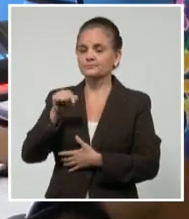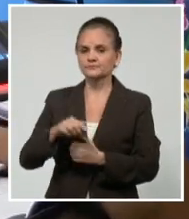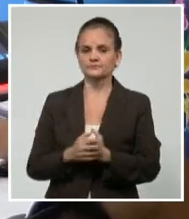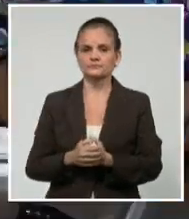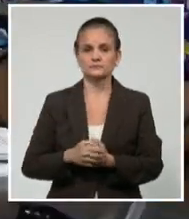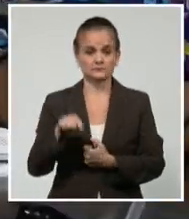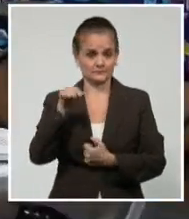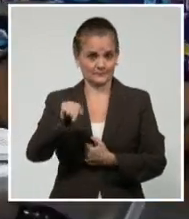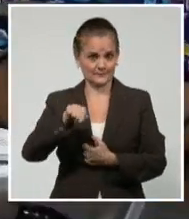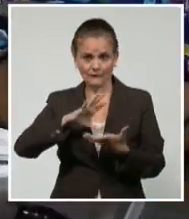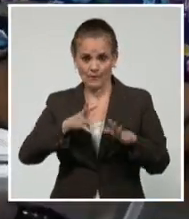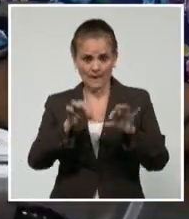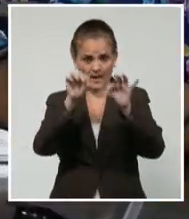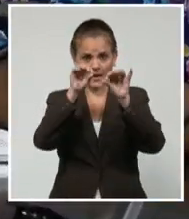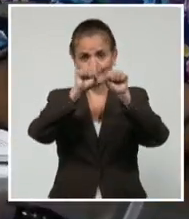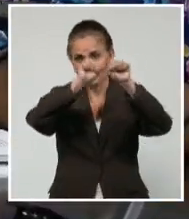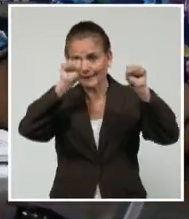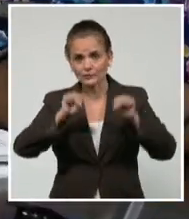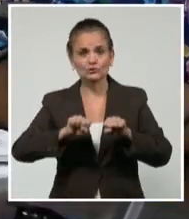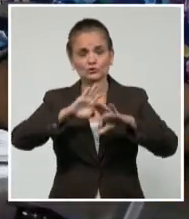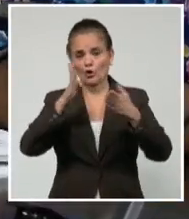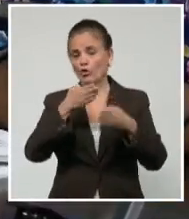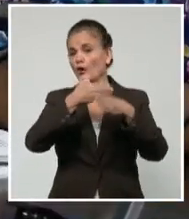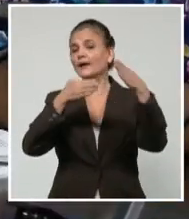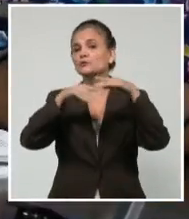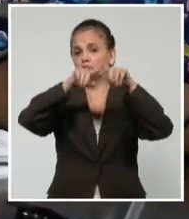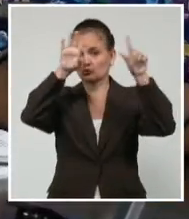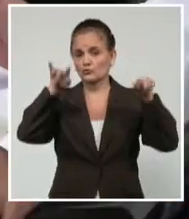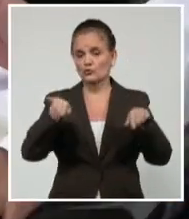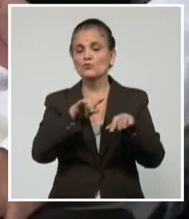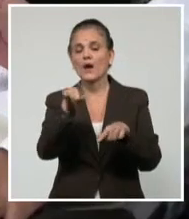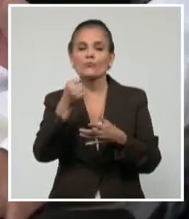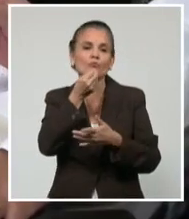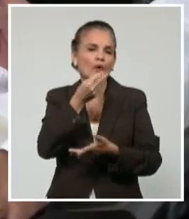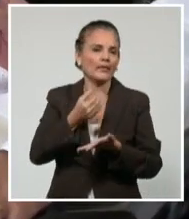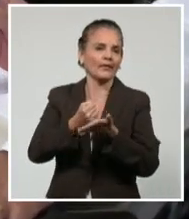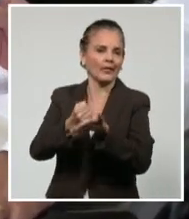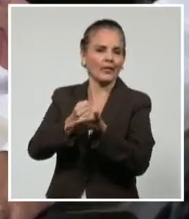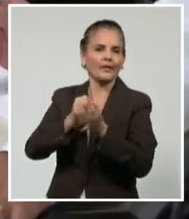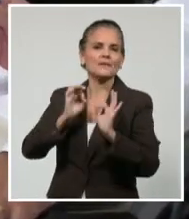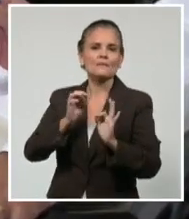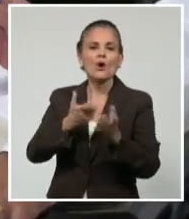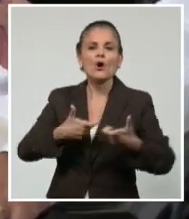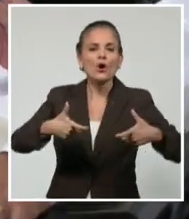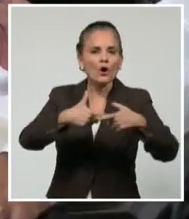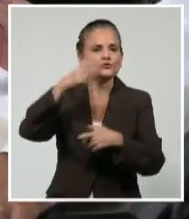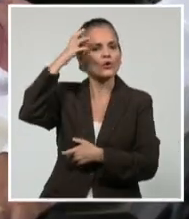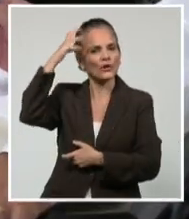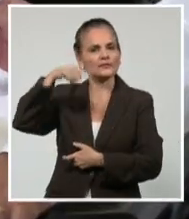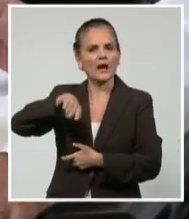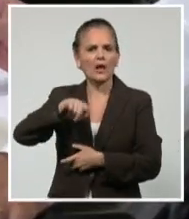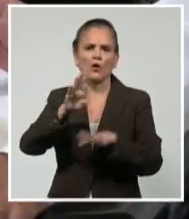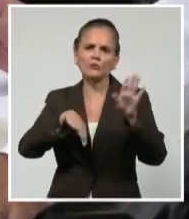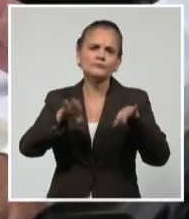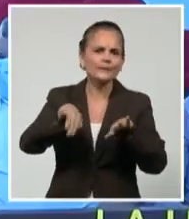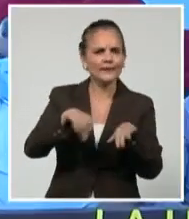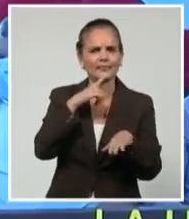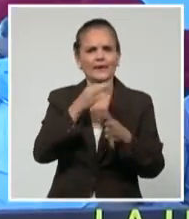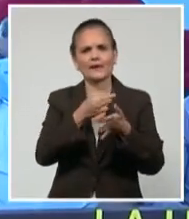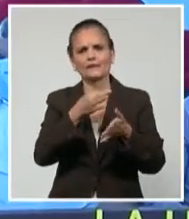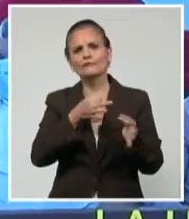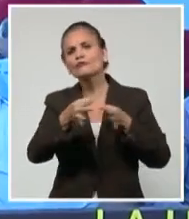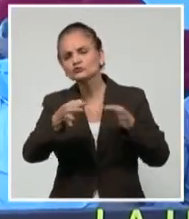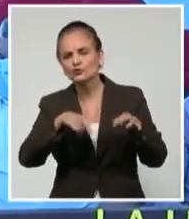tiene la misión fundamental de asistir a estos órganos en el desempeño de sus funciones. Por segunda ocasión, este órgano analizó las